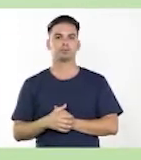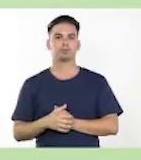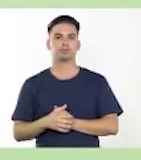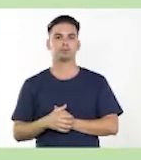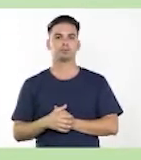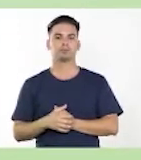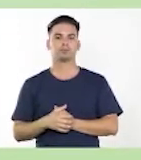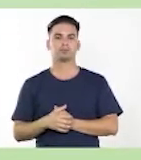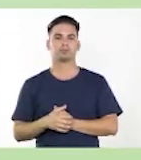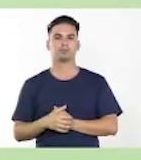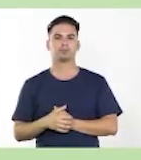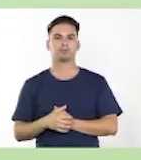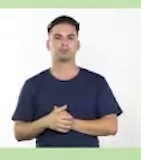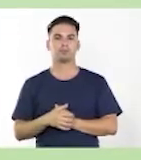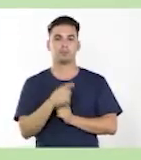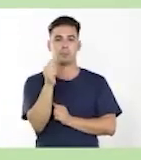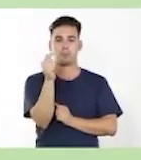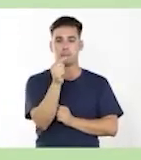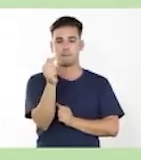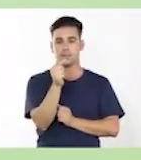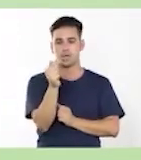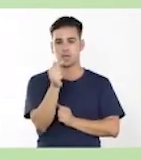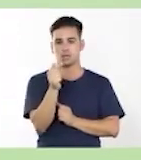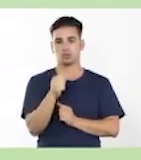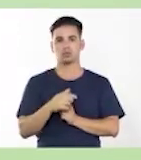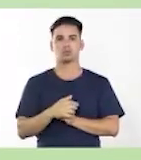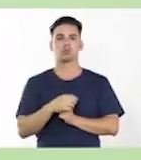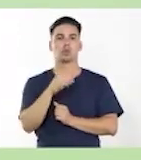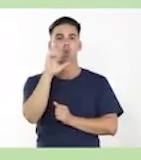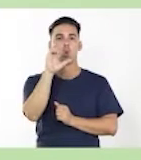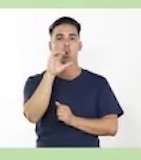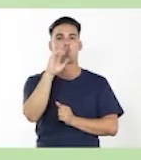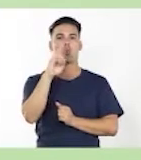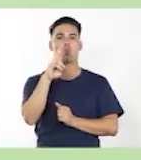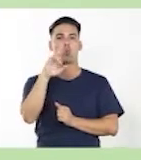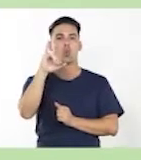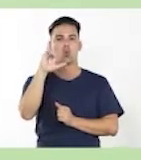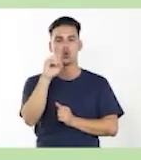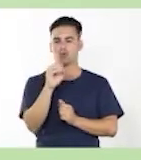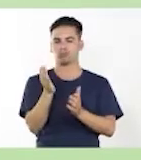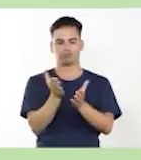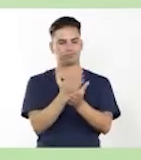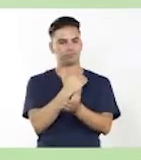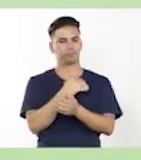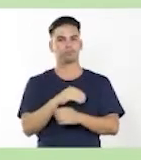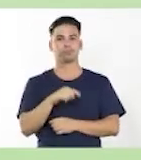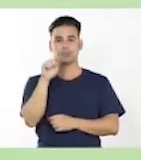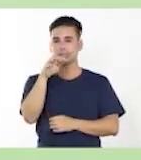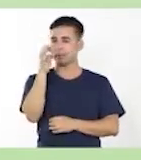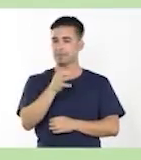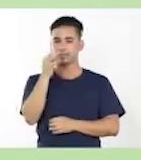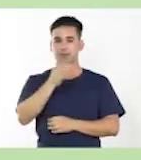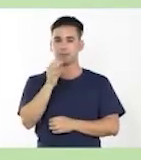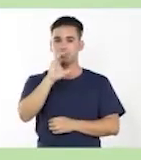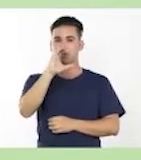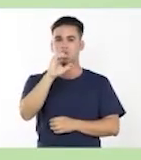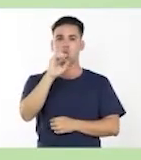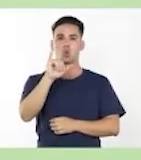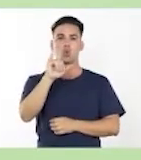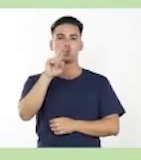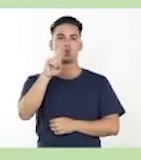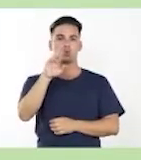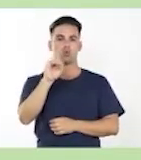tienen función sustantiva menos cuyo, que va a tener una función